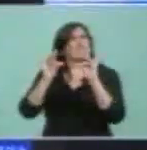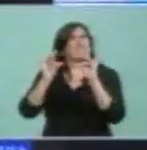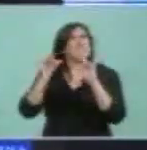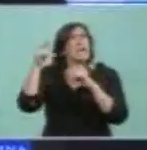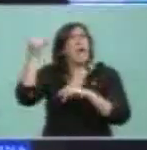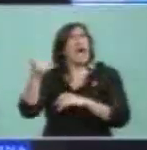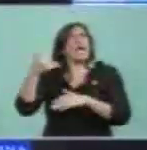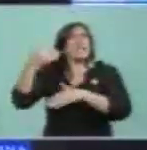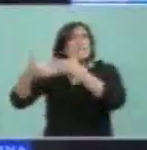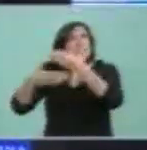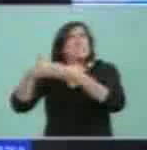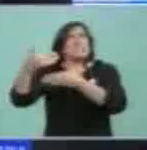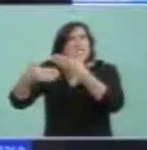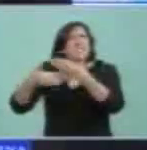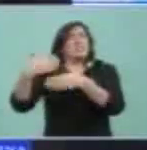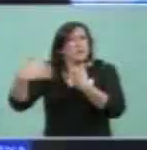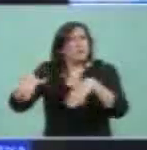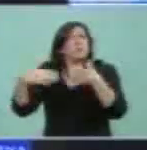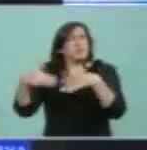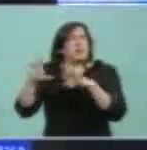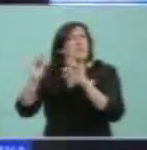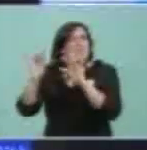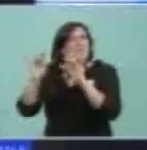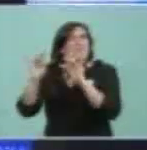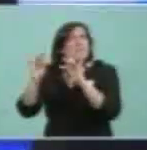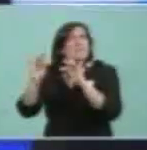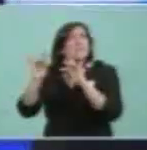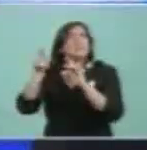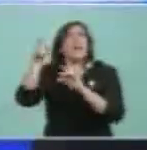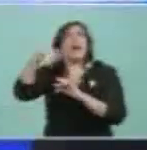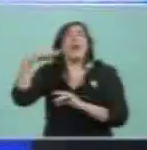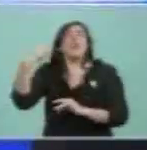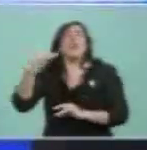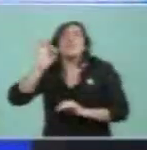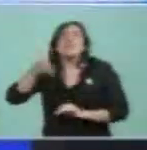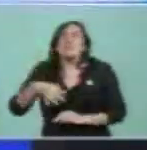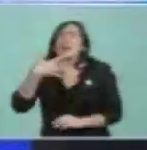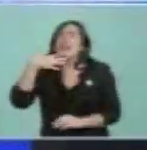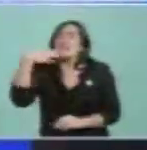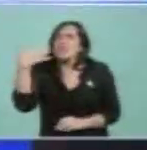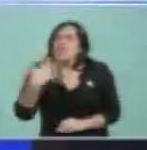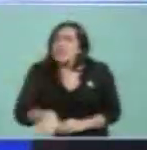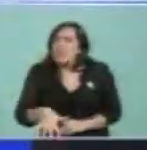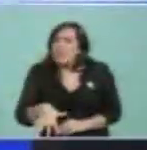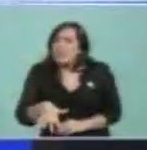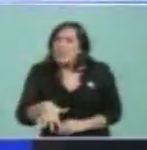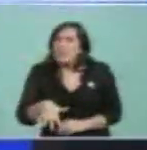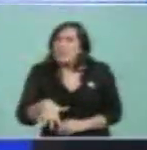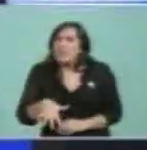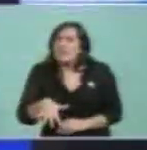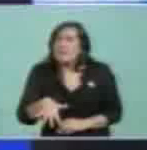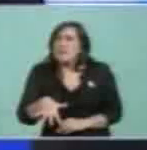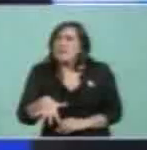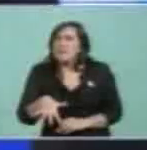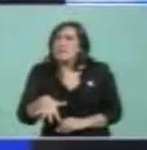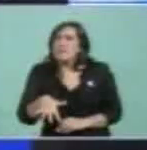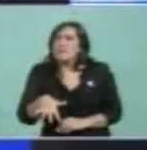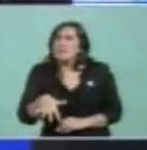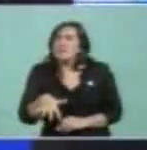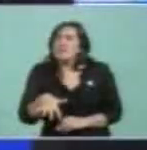desafíos, ¿cuáles son los grandes desafíos? Saber interpretar que estamos